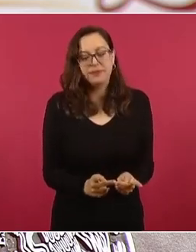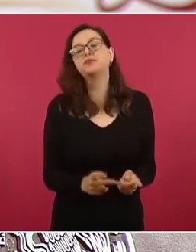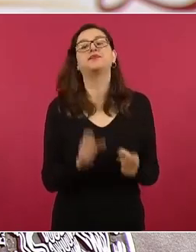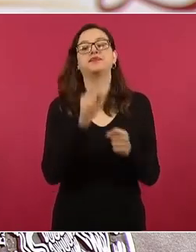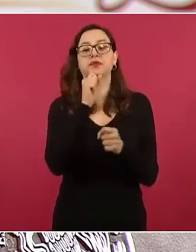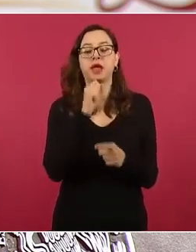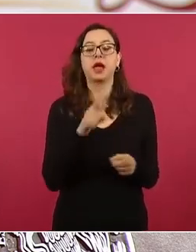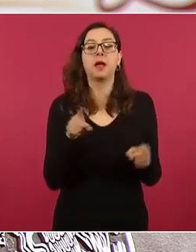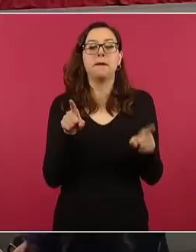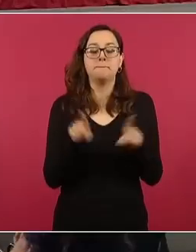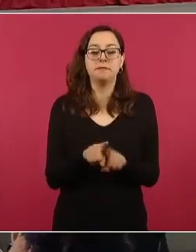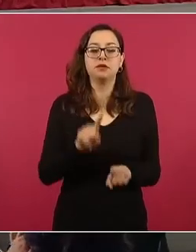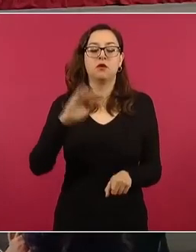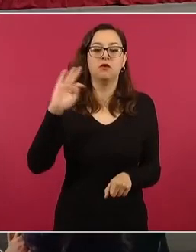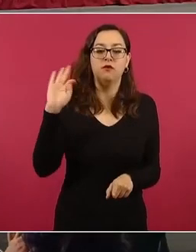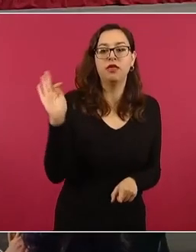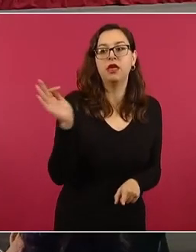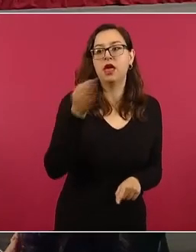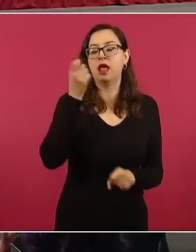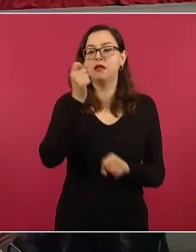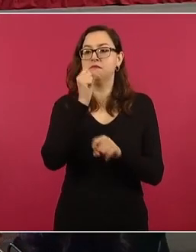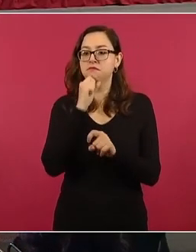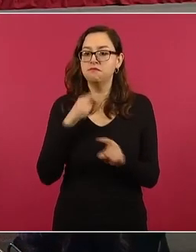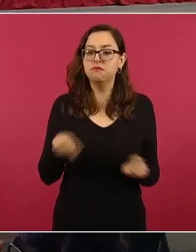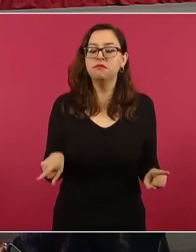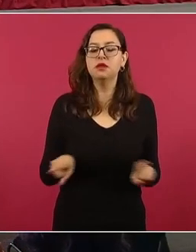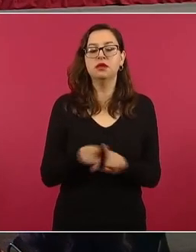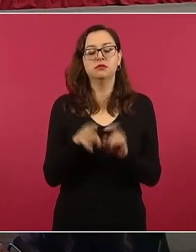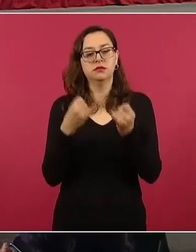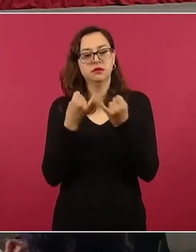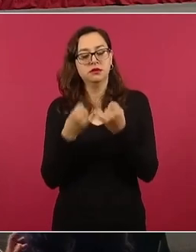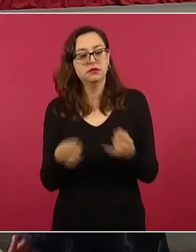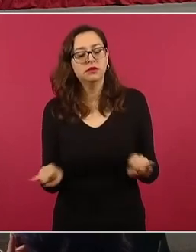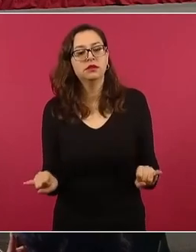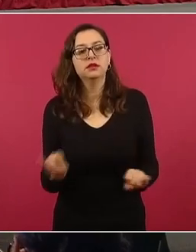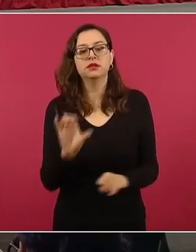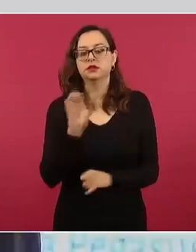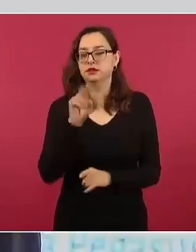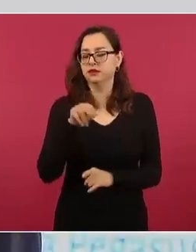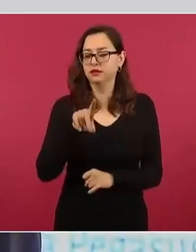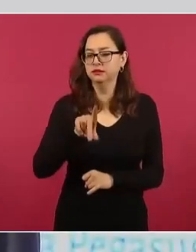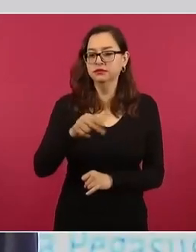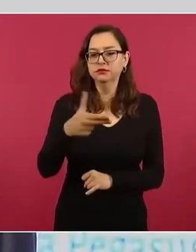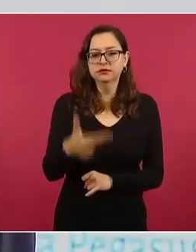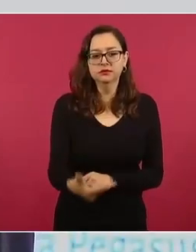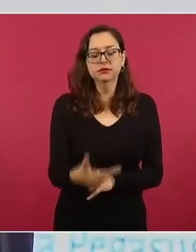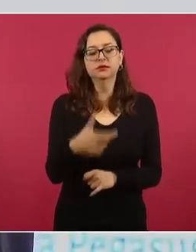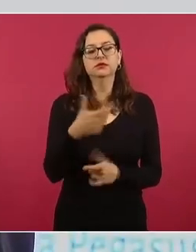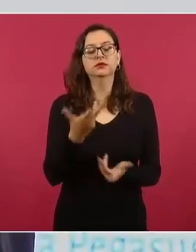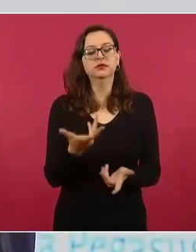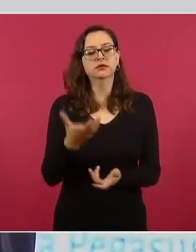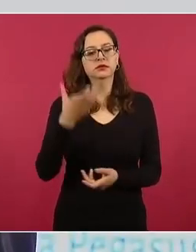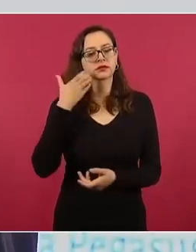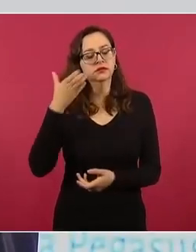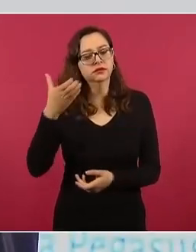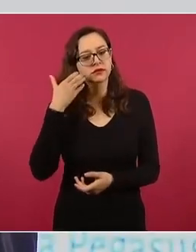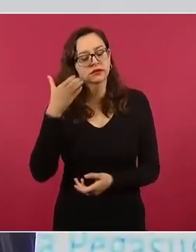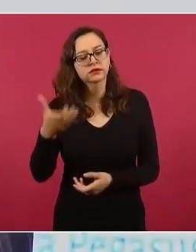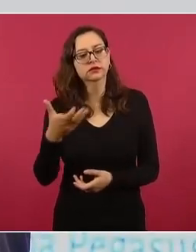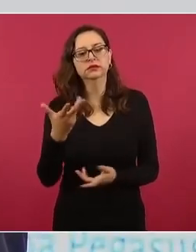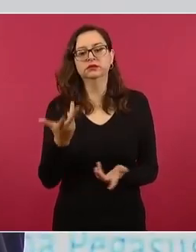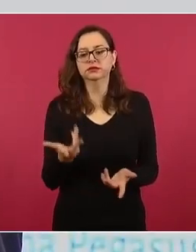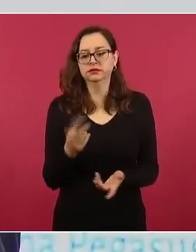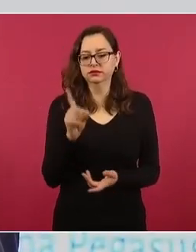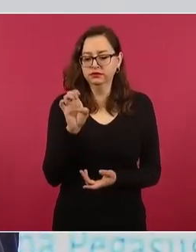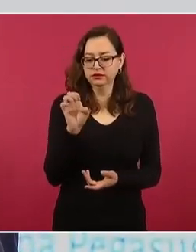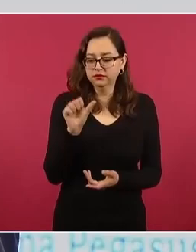y otros órganos autónomos como la Comisión Nacional de Derechos Humanos, las intervenciones de las llamadas telefónicas que la